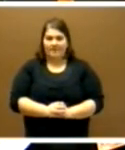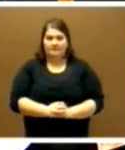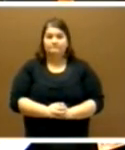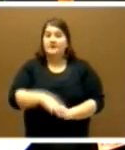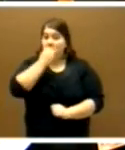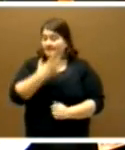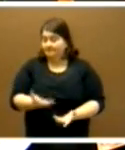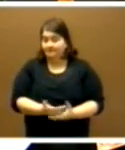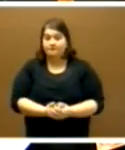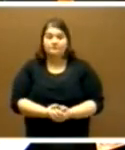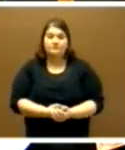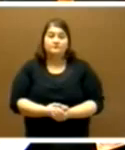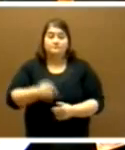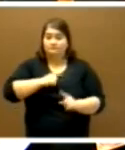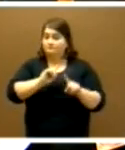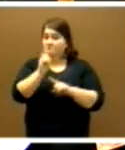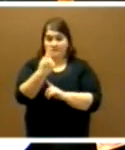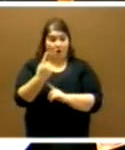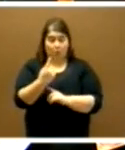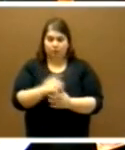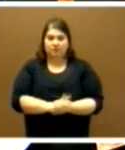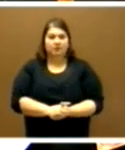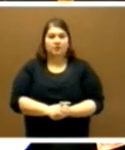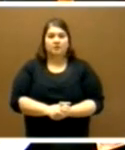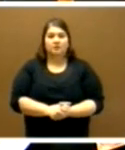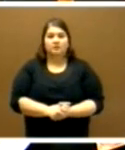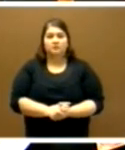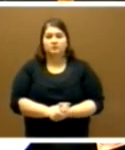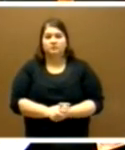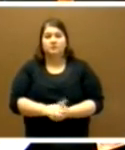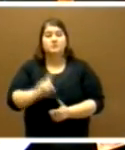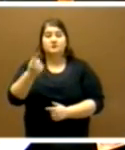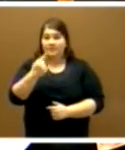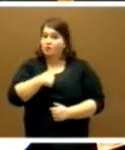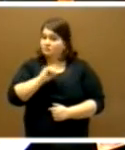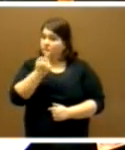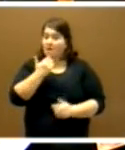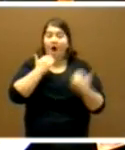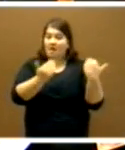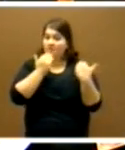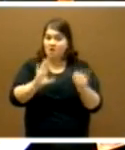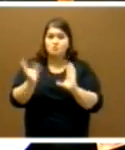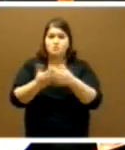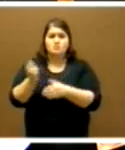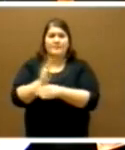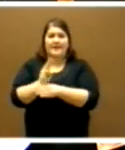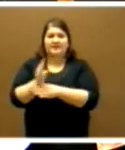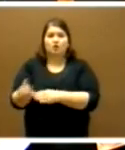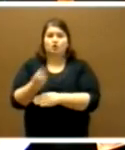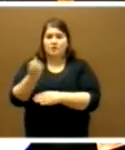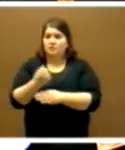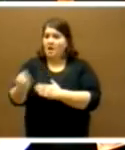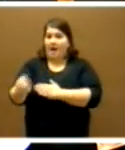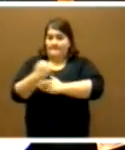Bien, bueno, en primer lugar, debo agradecer al Grupo Parlamentario Socialista su